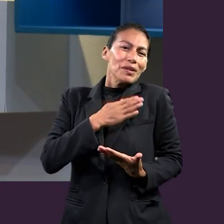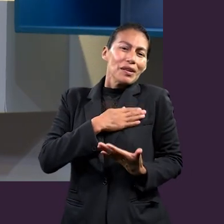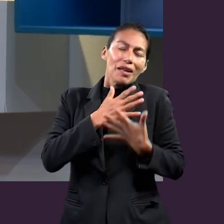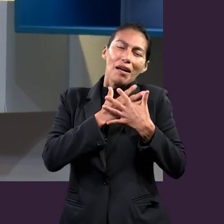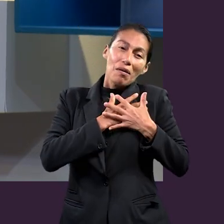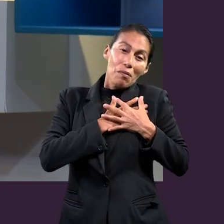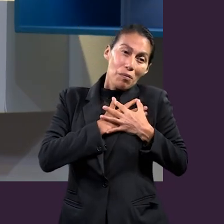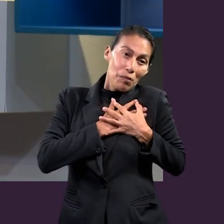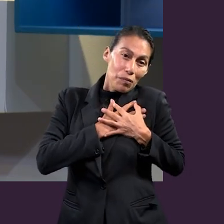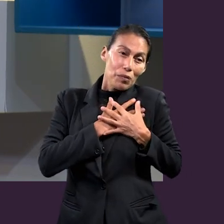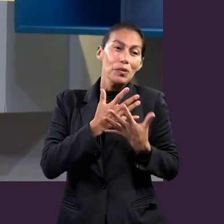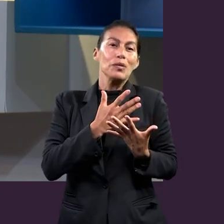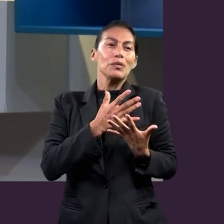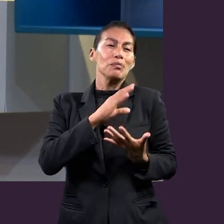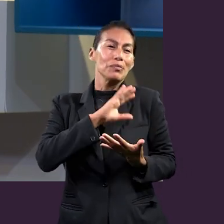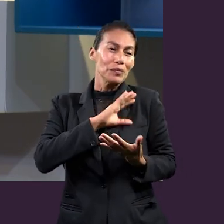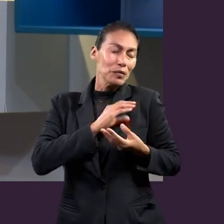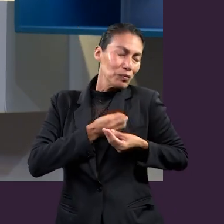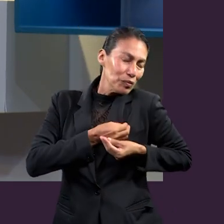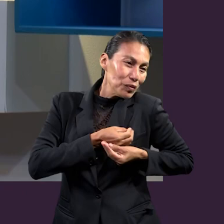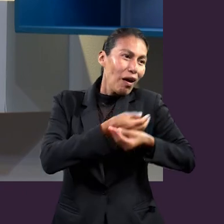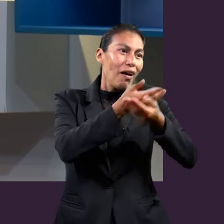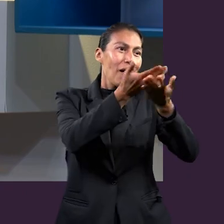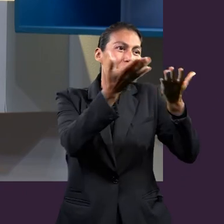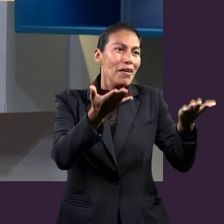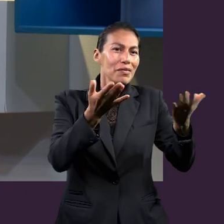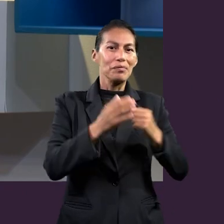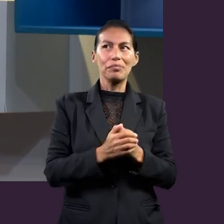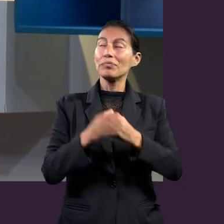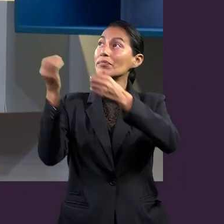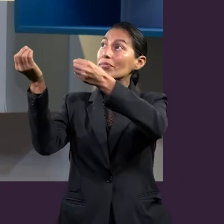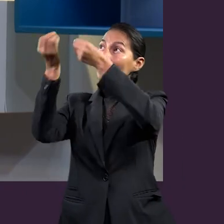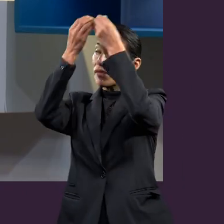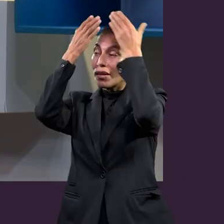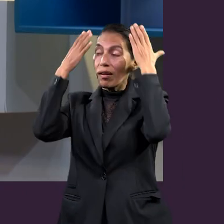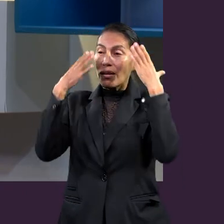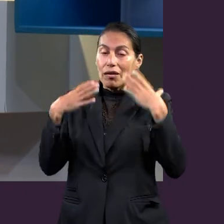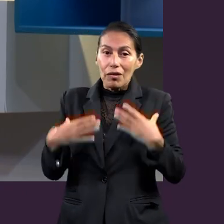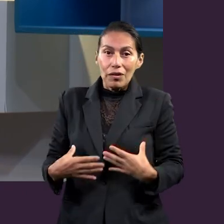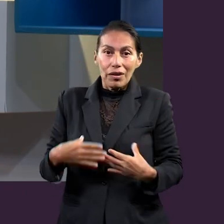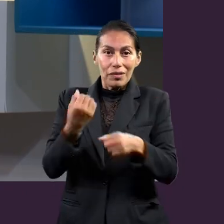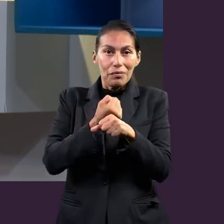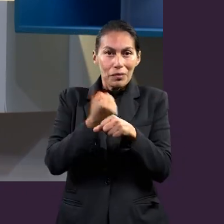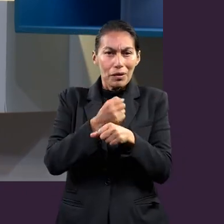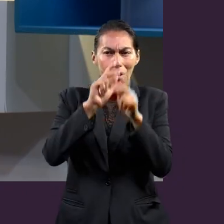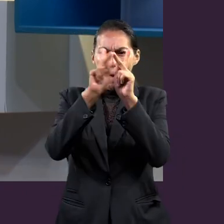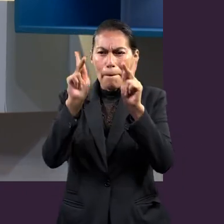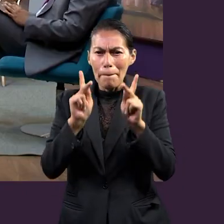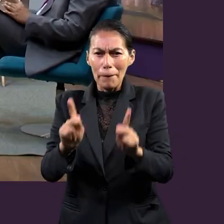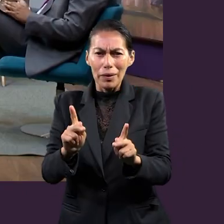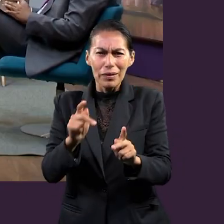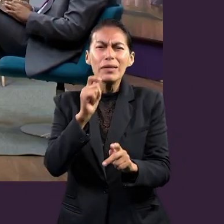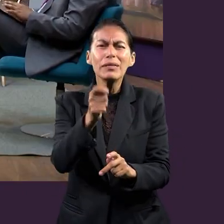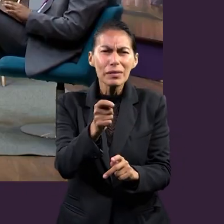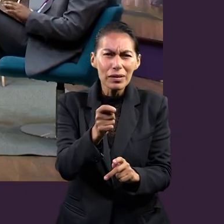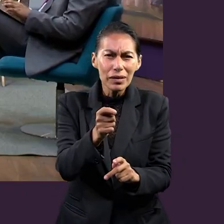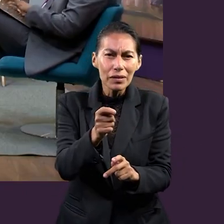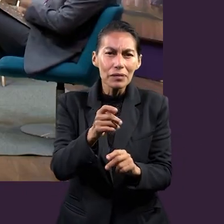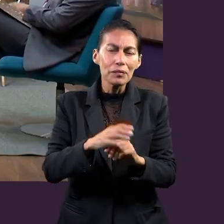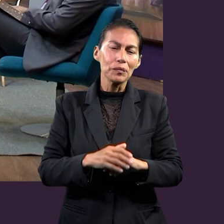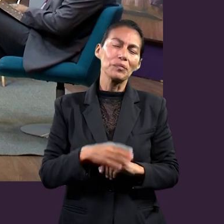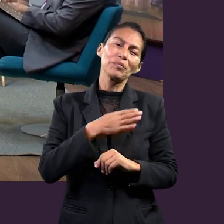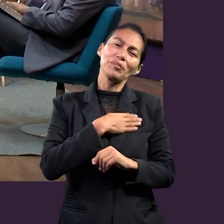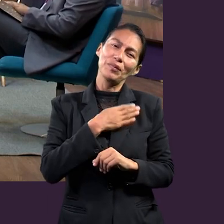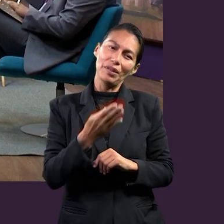de benignidad, compasión y amor. Armadura, calzado, paz. ¿Qué tiene que ver? Bueno,